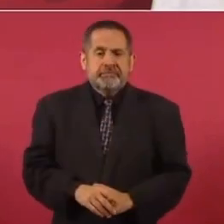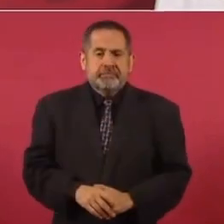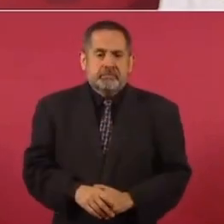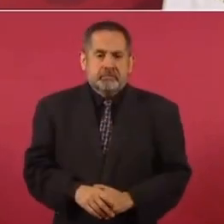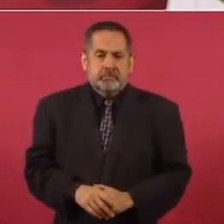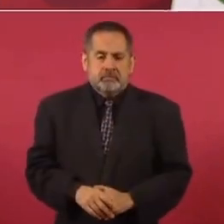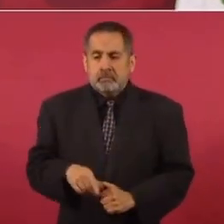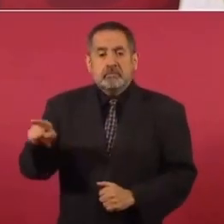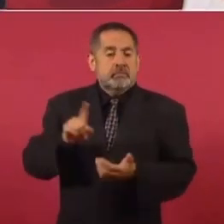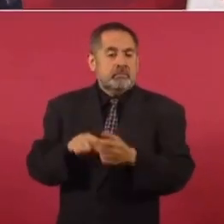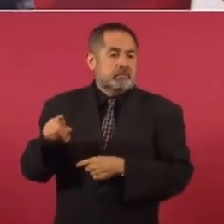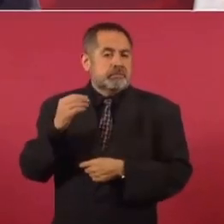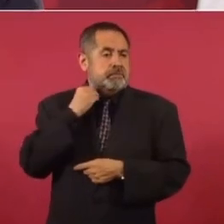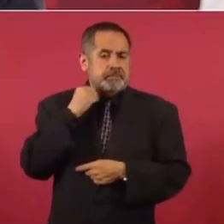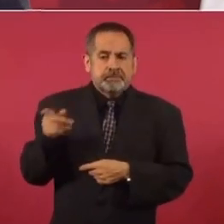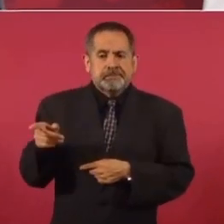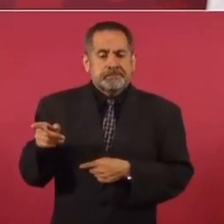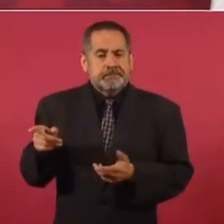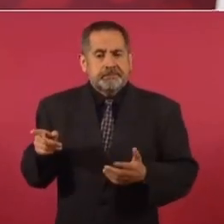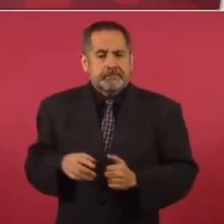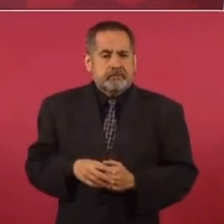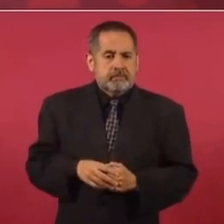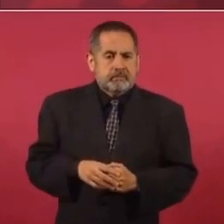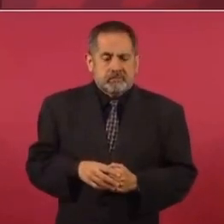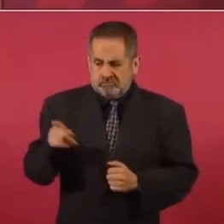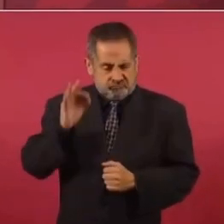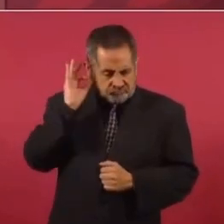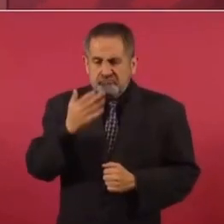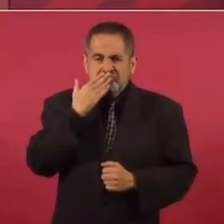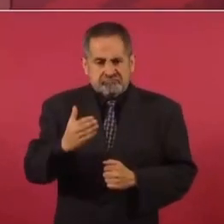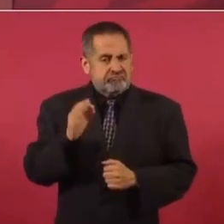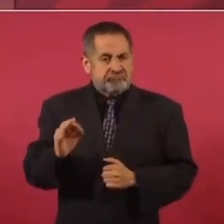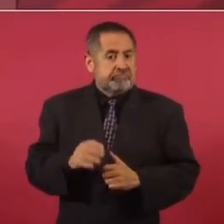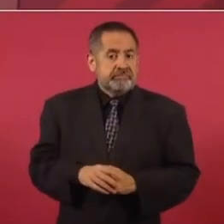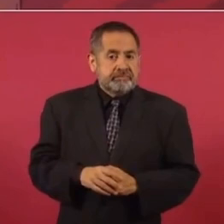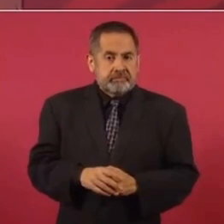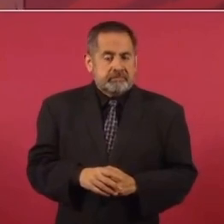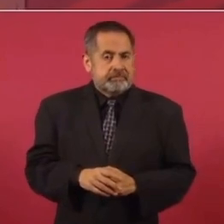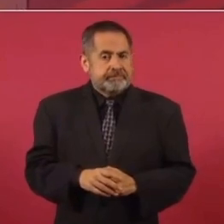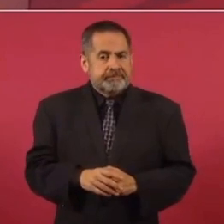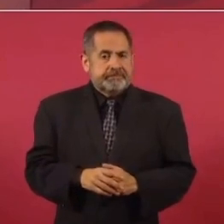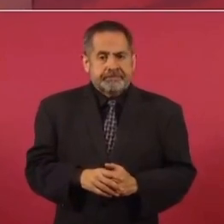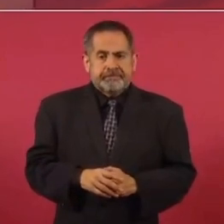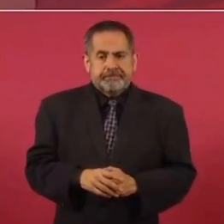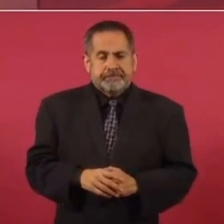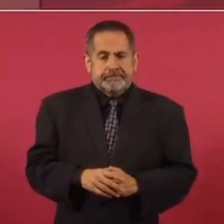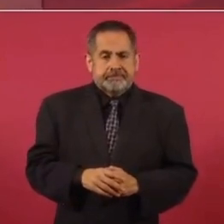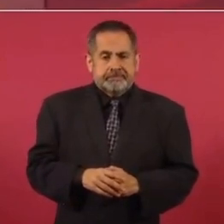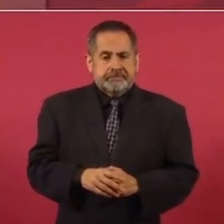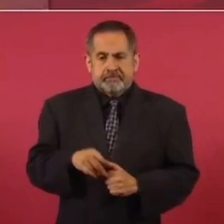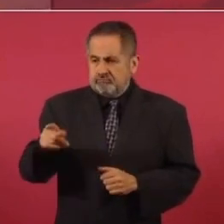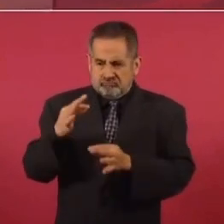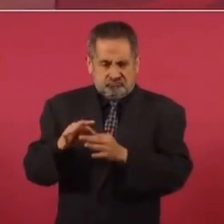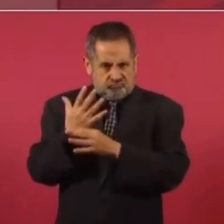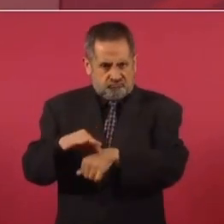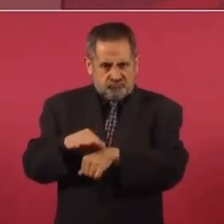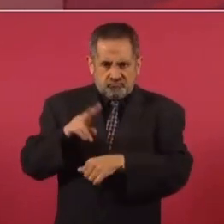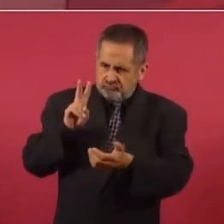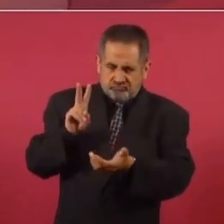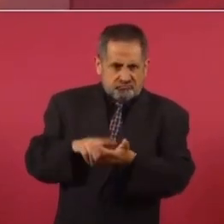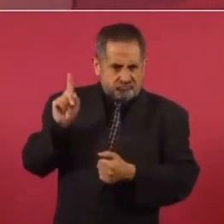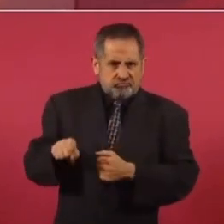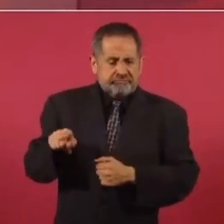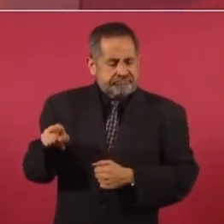limpio. Un abogado que sí lleva la práctica a la